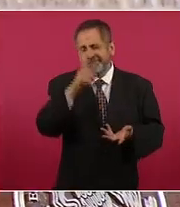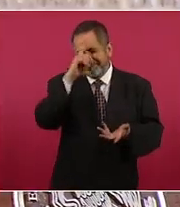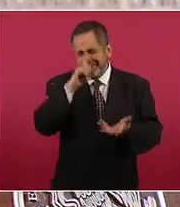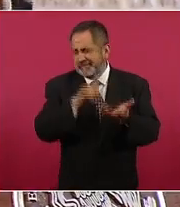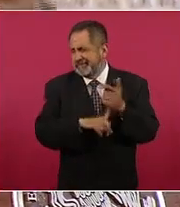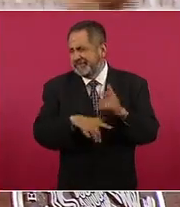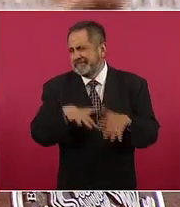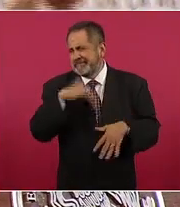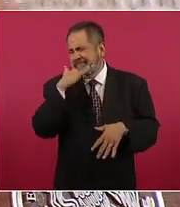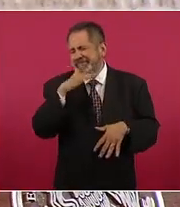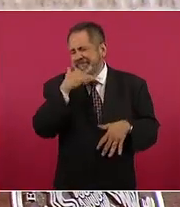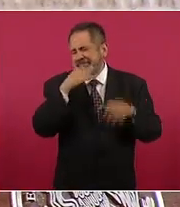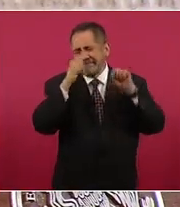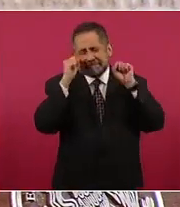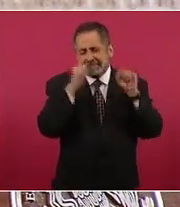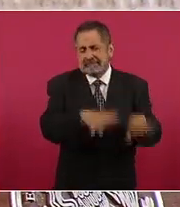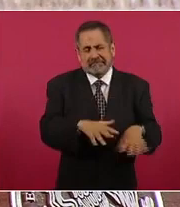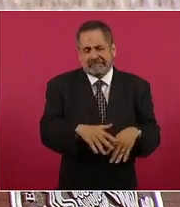se corrompió